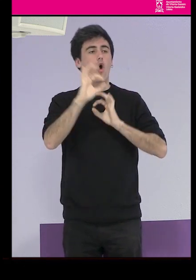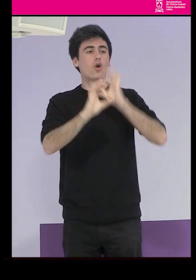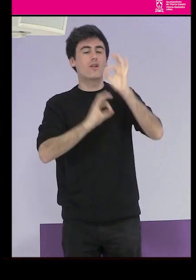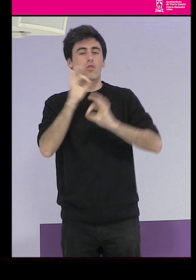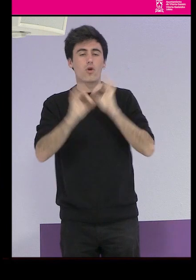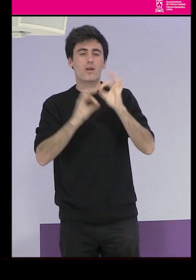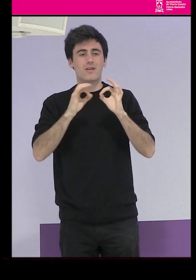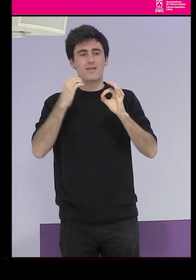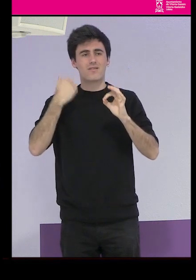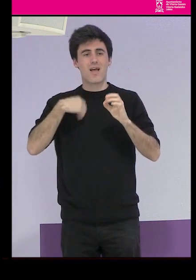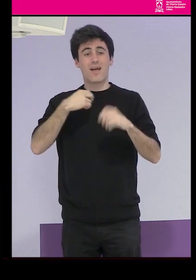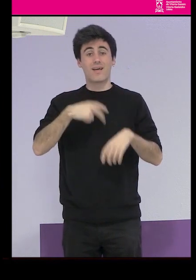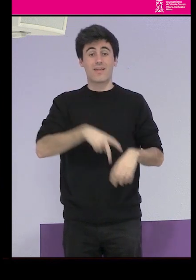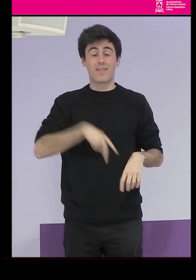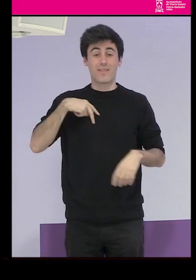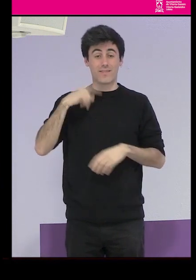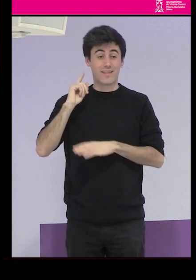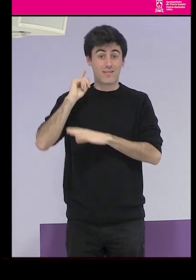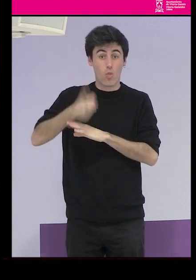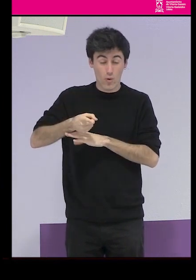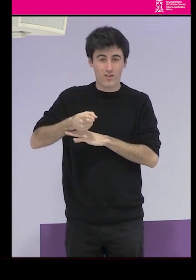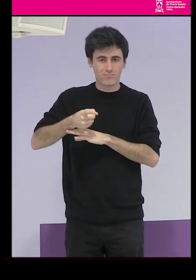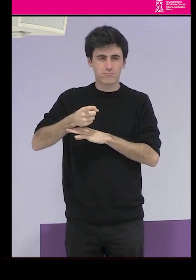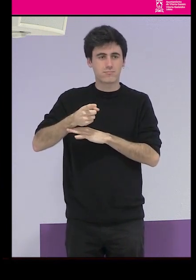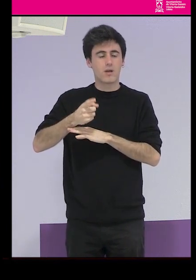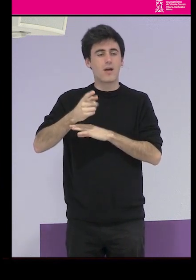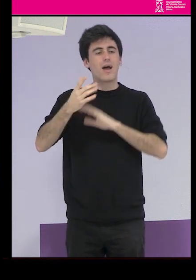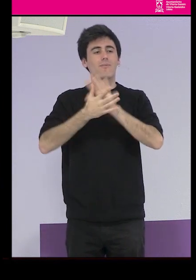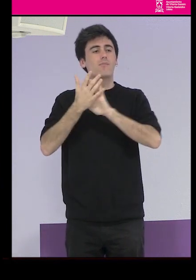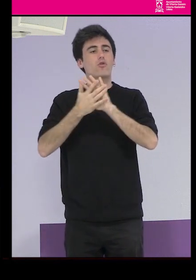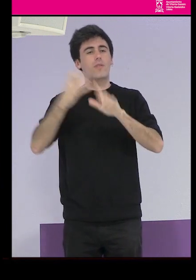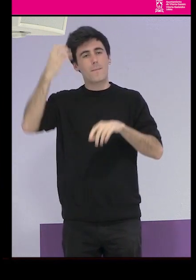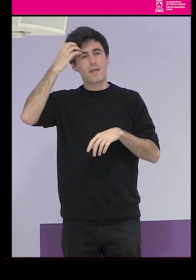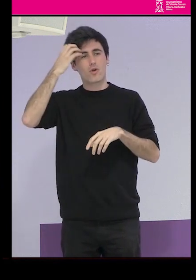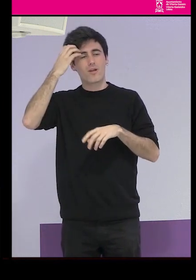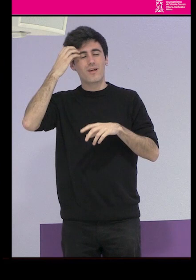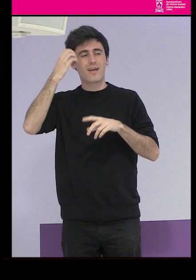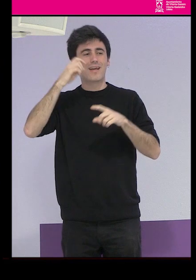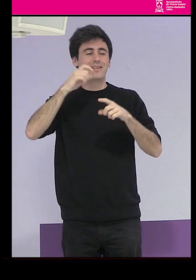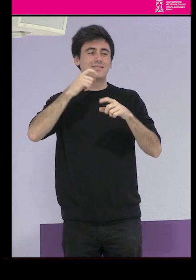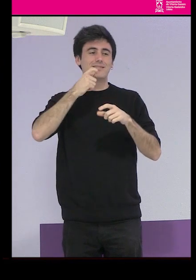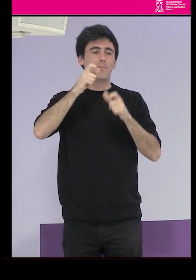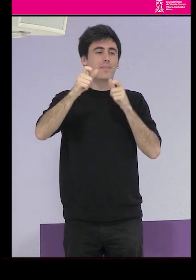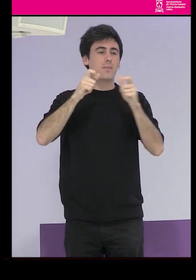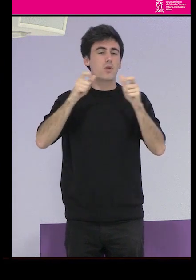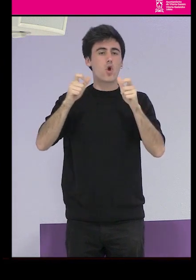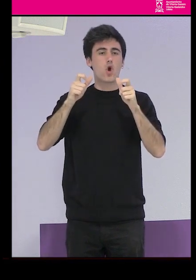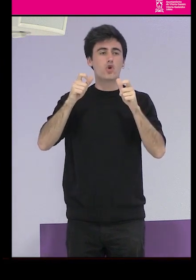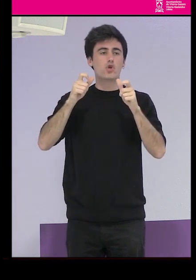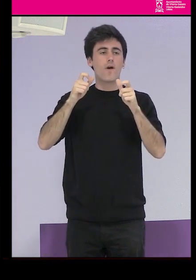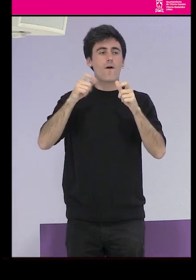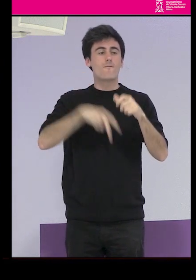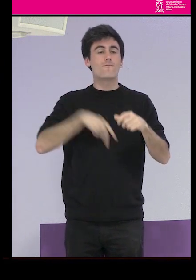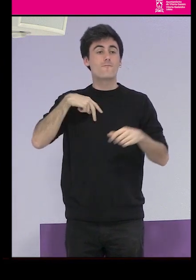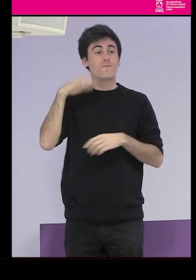más longevos de la dictadura, aunque es verdad que a veces también hablar del patronato solo en términos franquistas creo que se nos puede quedar un poco corto,